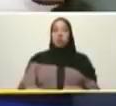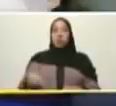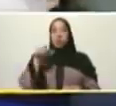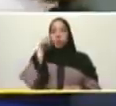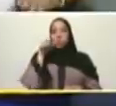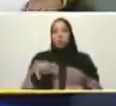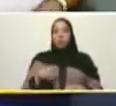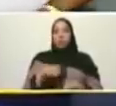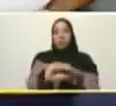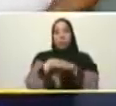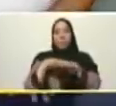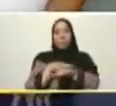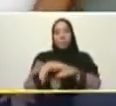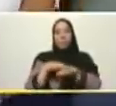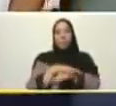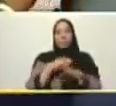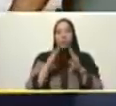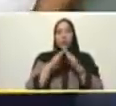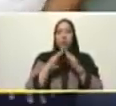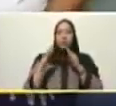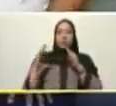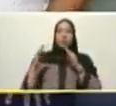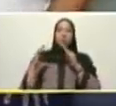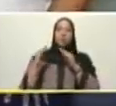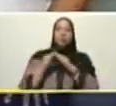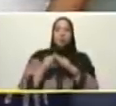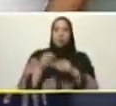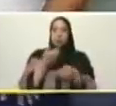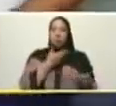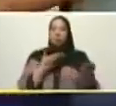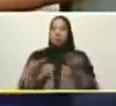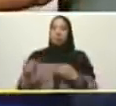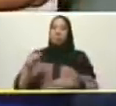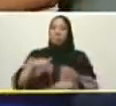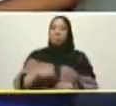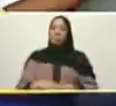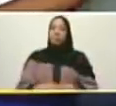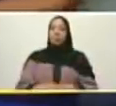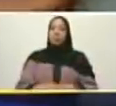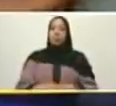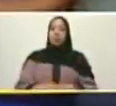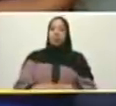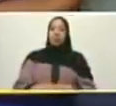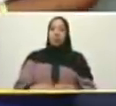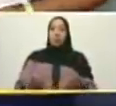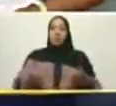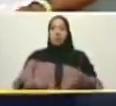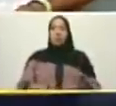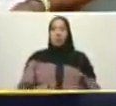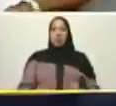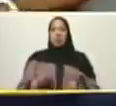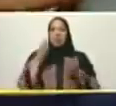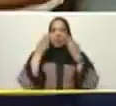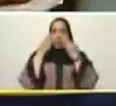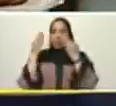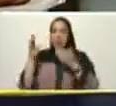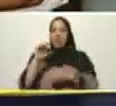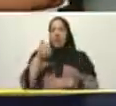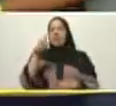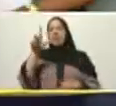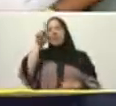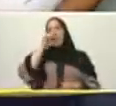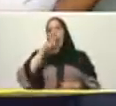creó la gran misión vivienda esto es una bendición presidente aquí están mis hijos Paola de 13 años